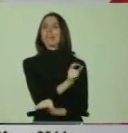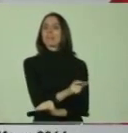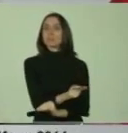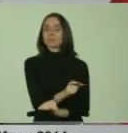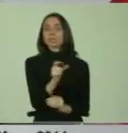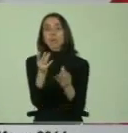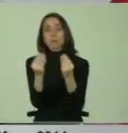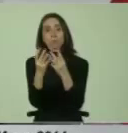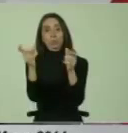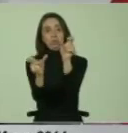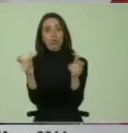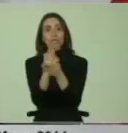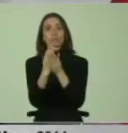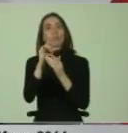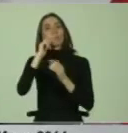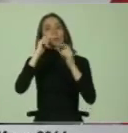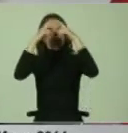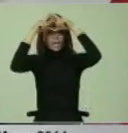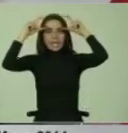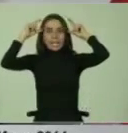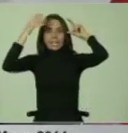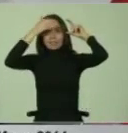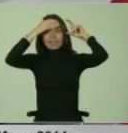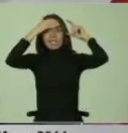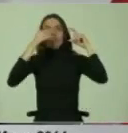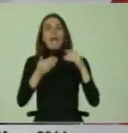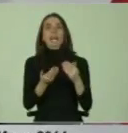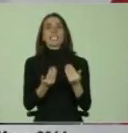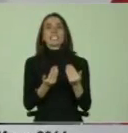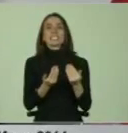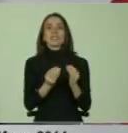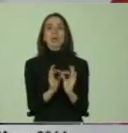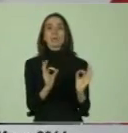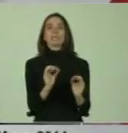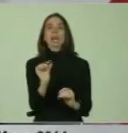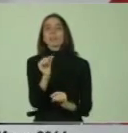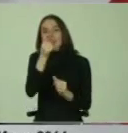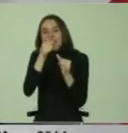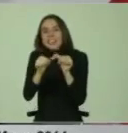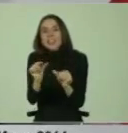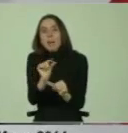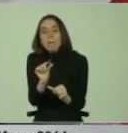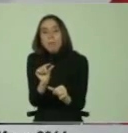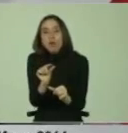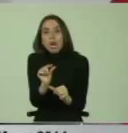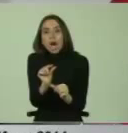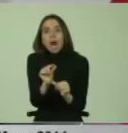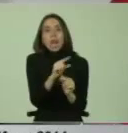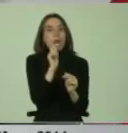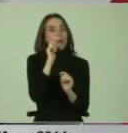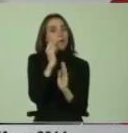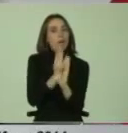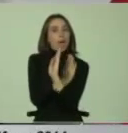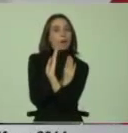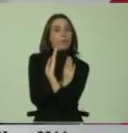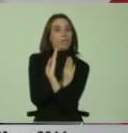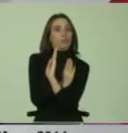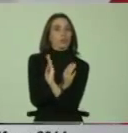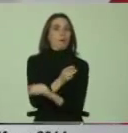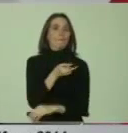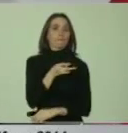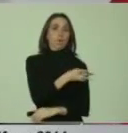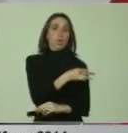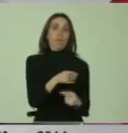que se etiquetan con las necesidades temporales, especiales temporales, pueden estar enmascarando situaciones de vulnerabilidad